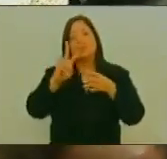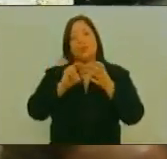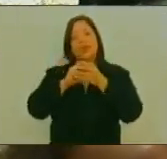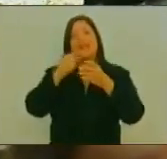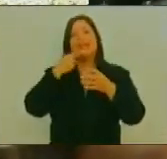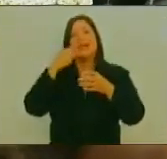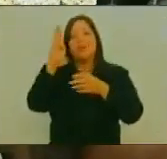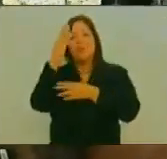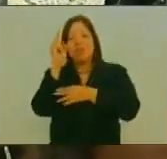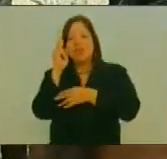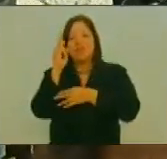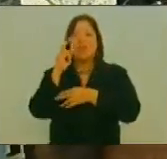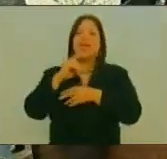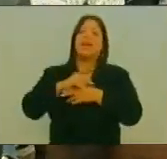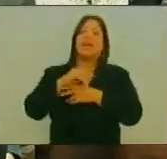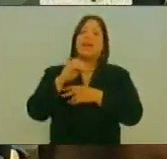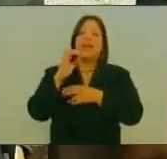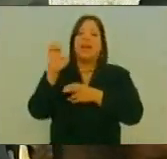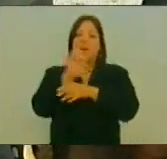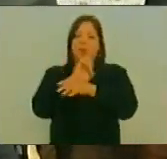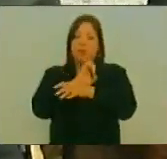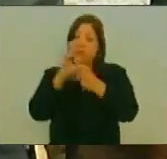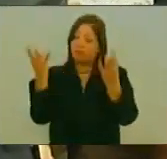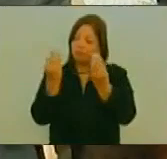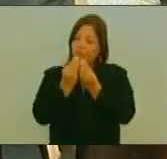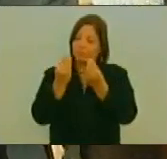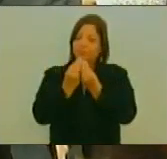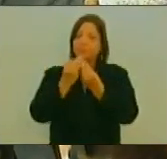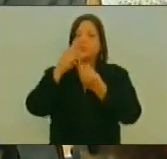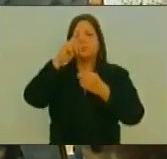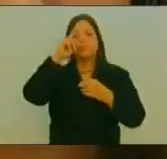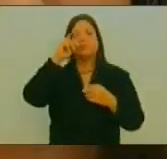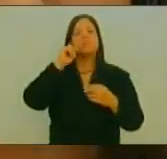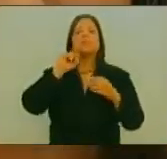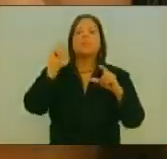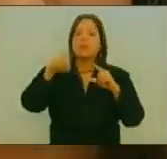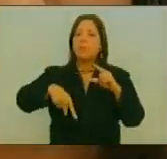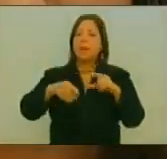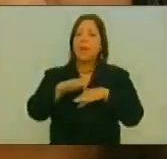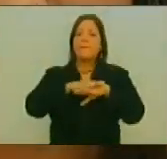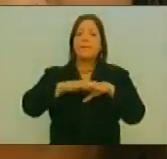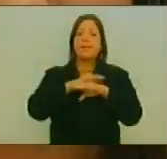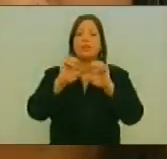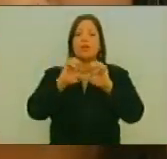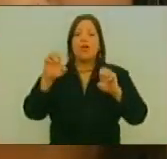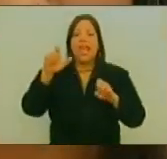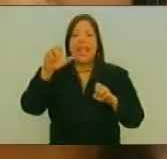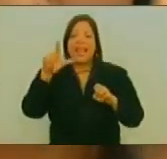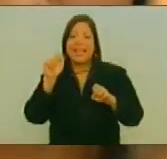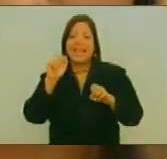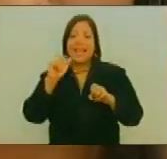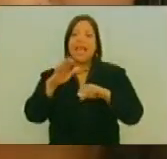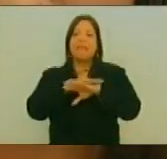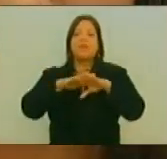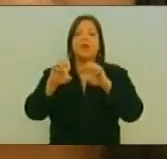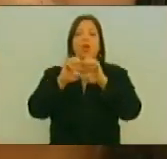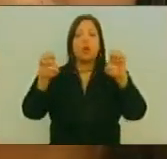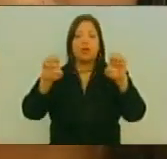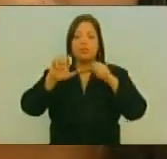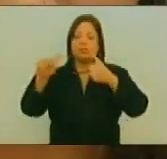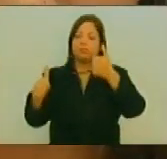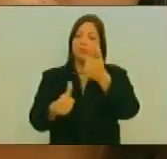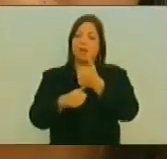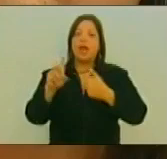Como Una Comisión De Constituyente Para Acompañar Igualmente A Los Ministros Elías Agua Milano Quien A su